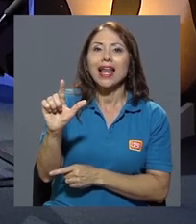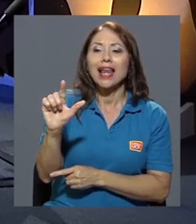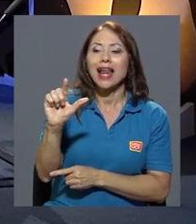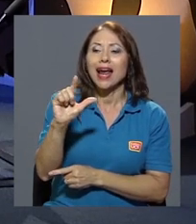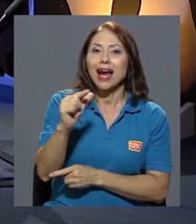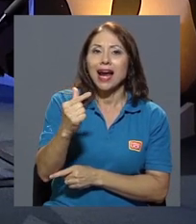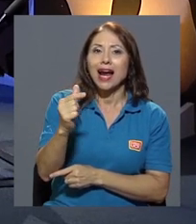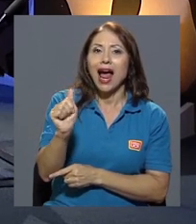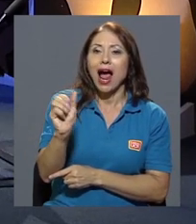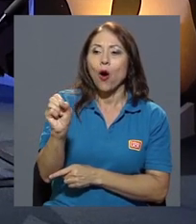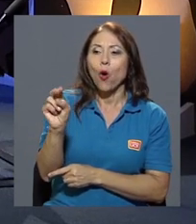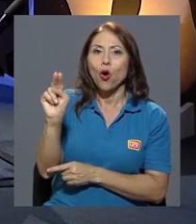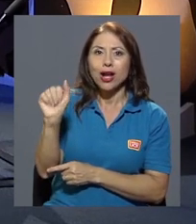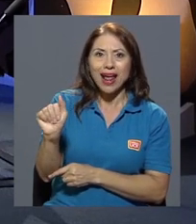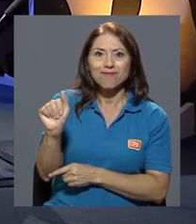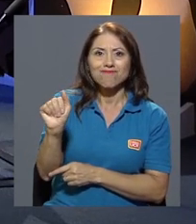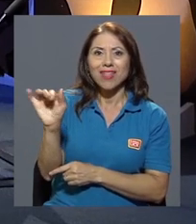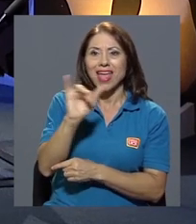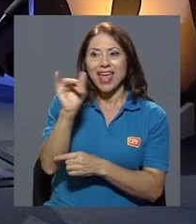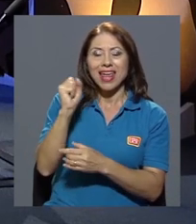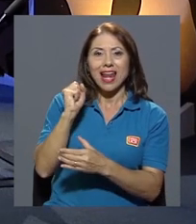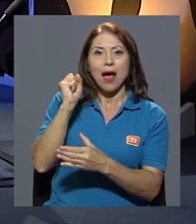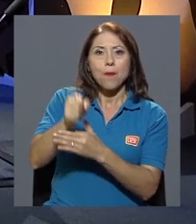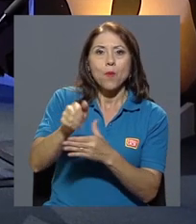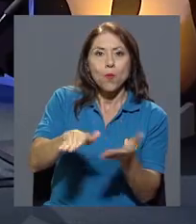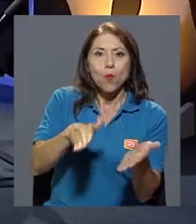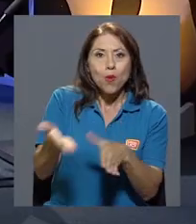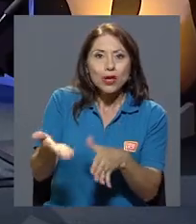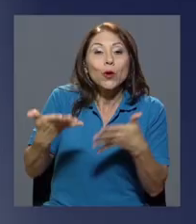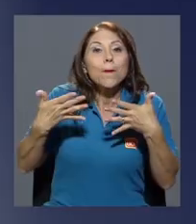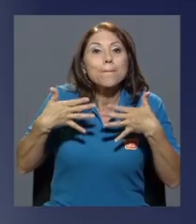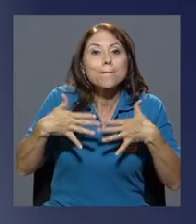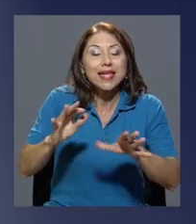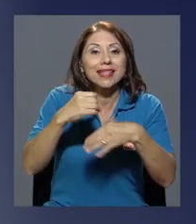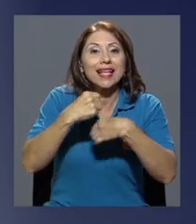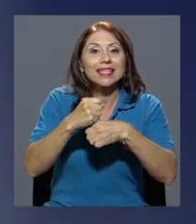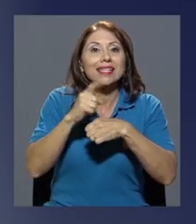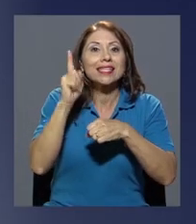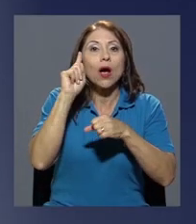justiciado mientras se hacía una transmisión de Facebook Live,